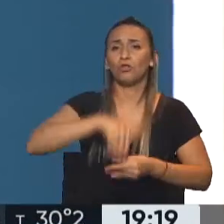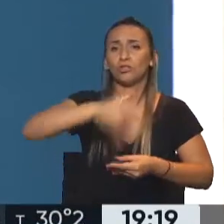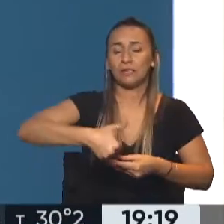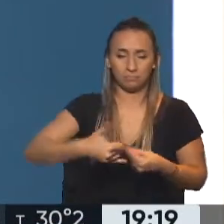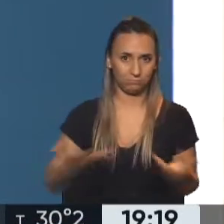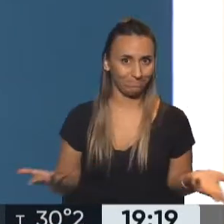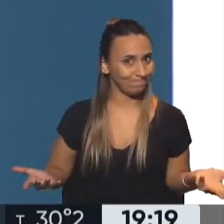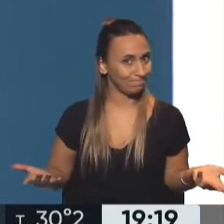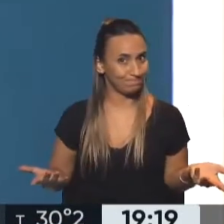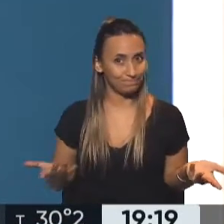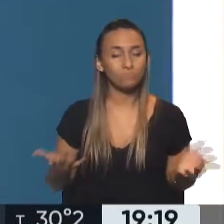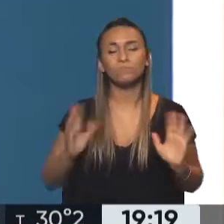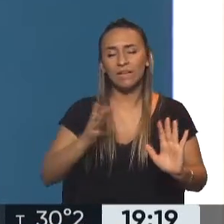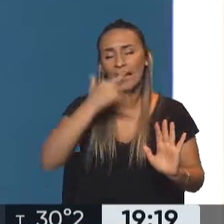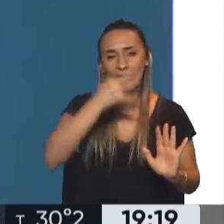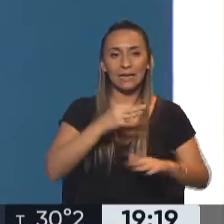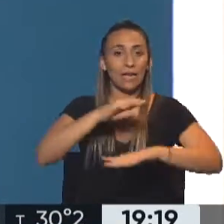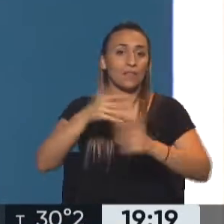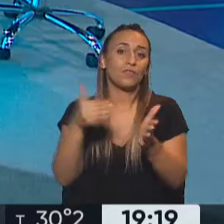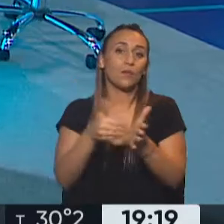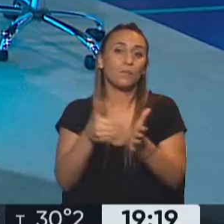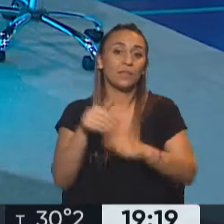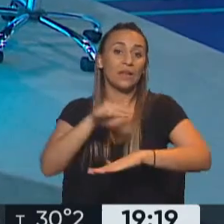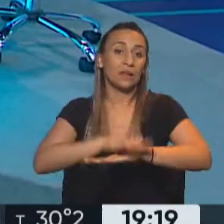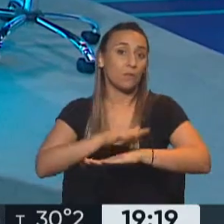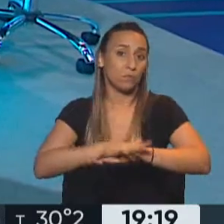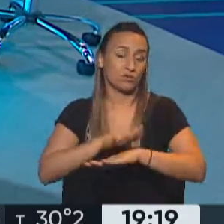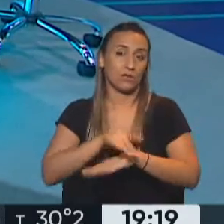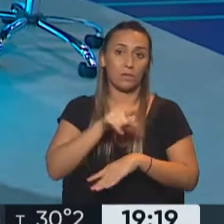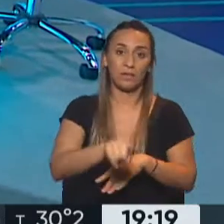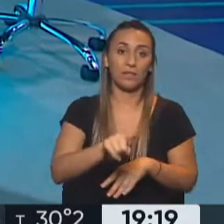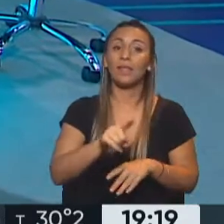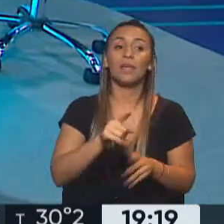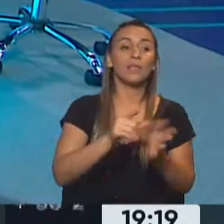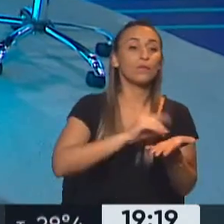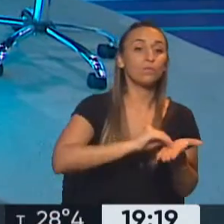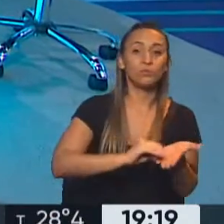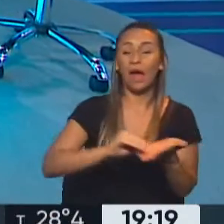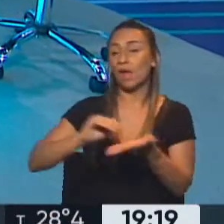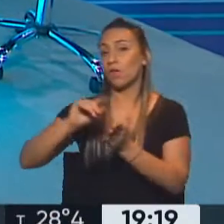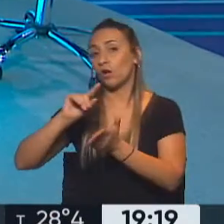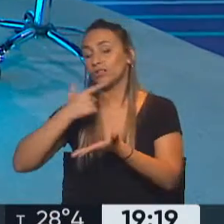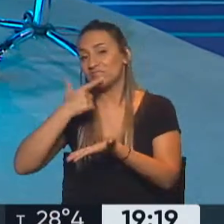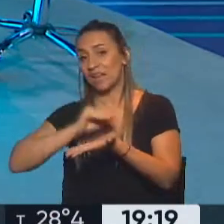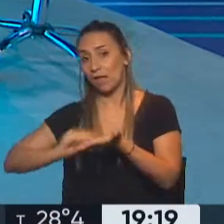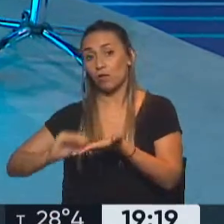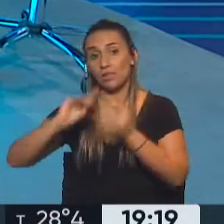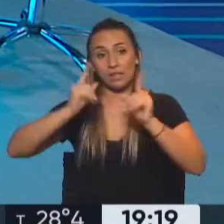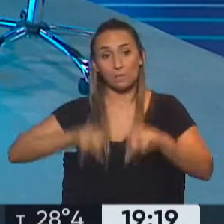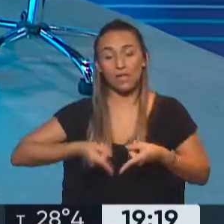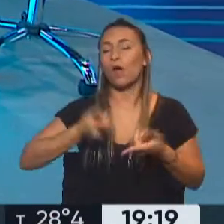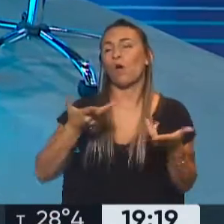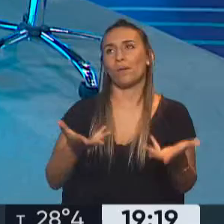es la cuestión, digamos, de la responsabilidad que tiene cada legislador o legisladora y después está la responsabilidad desde el punto de vista